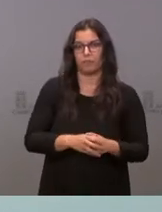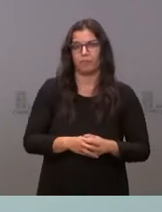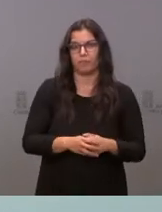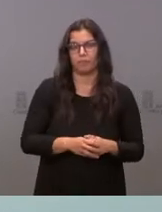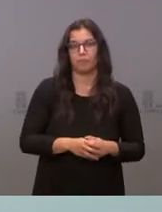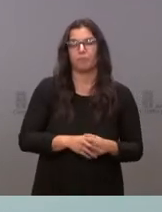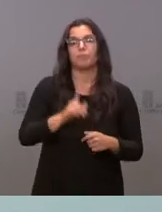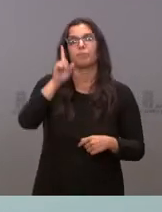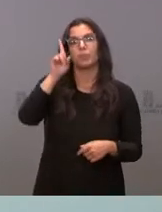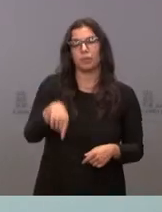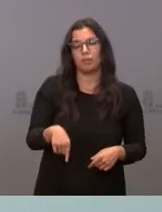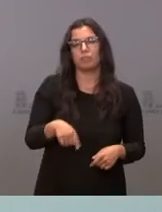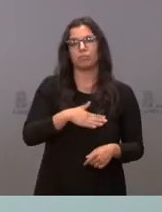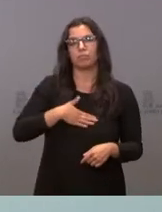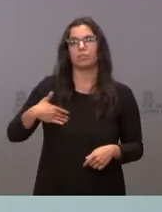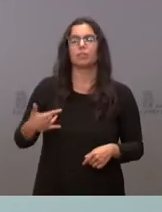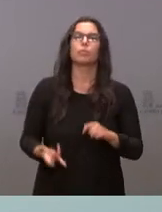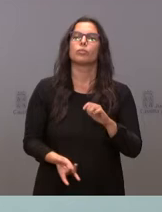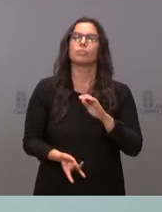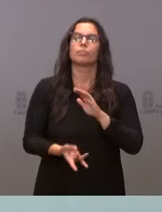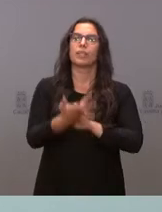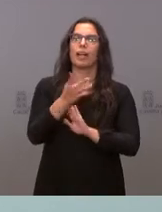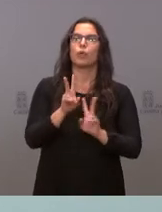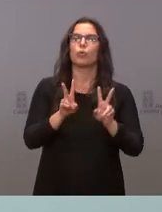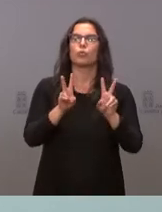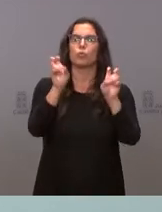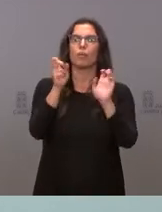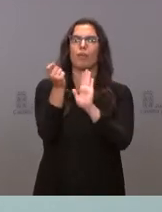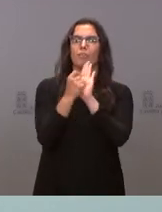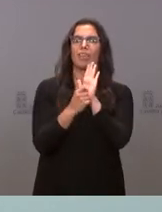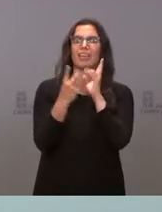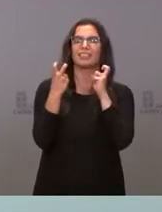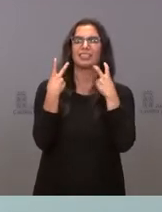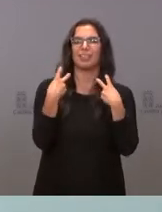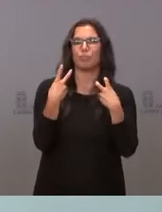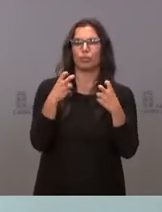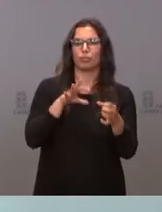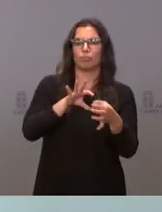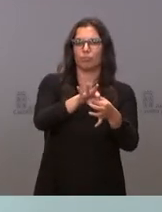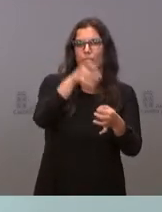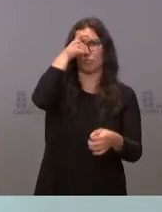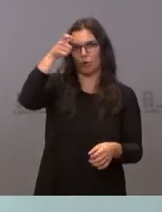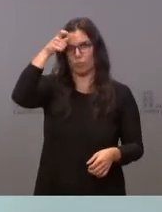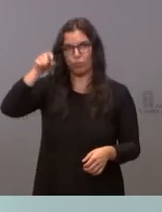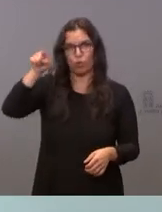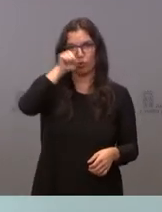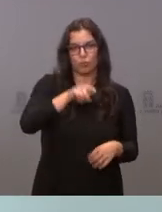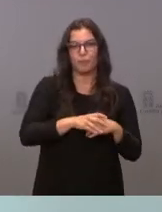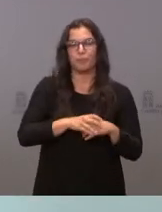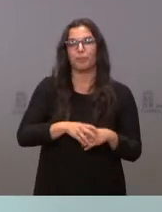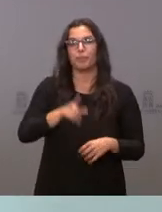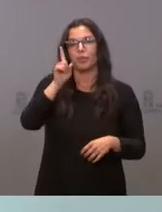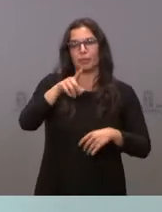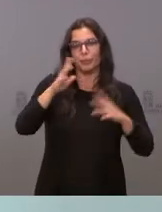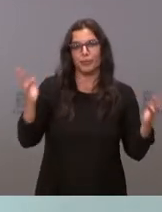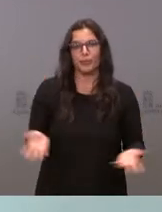aplicar también nuevas medidas fiscales para el mundo rural. Vamos a incrementar la promoción de